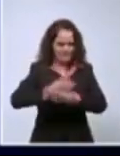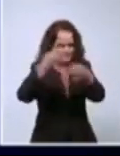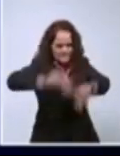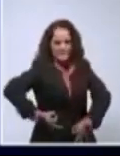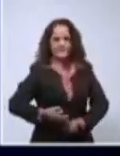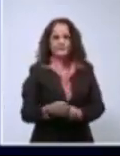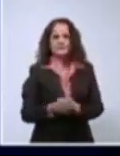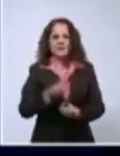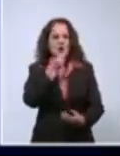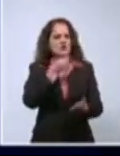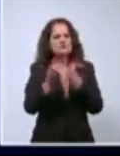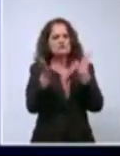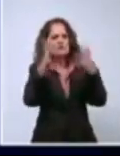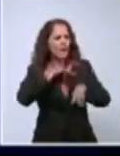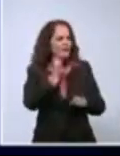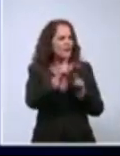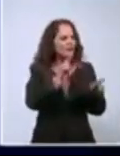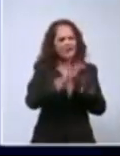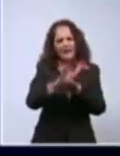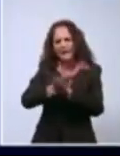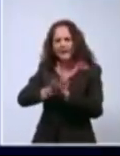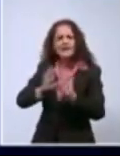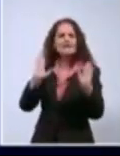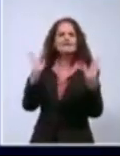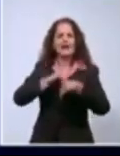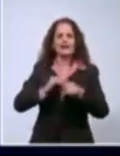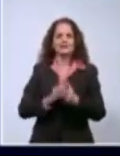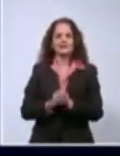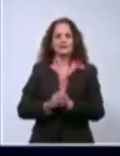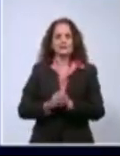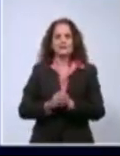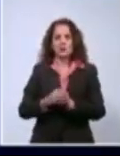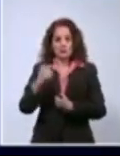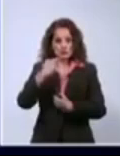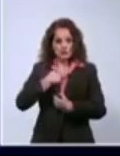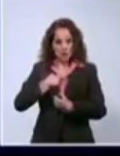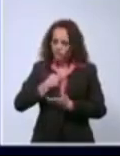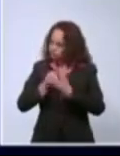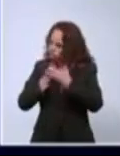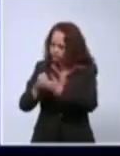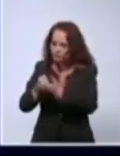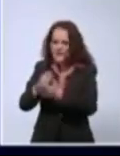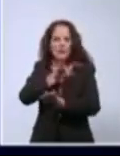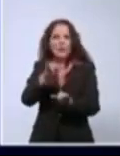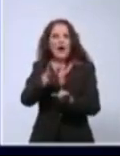Que ellos no tengan donde buscar nada. Yo apoyo ahora mismo una invasión a hacerle vaya.